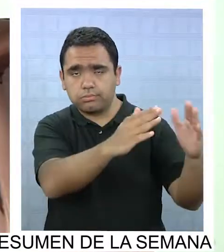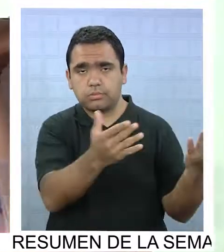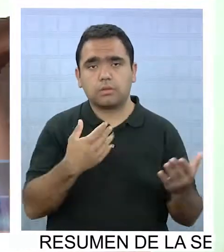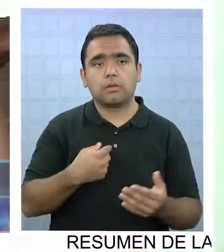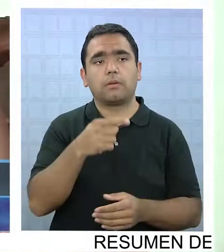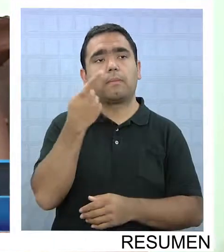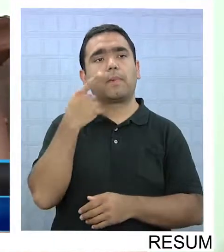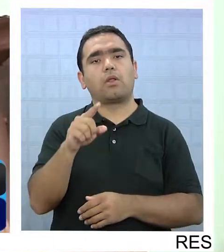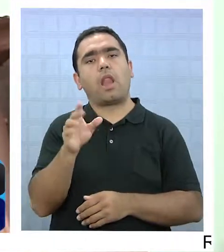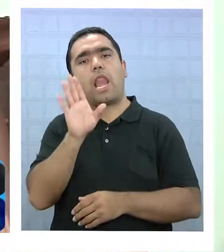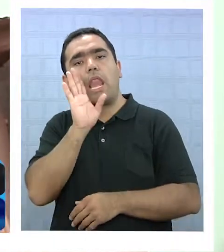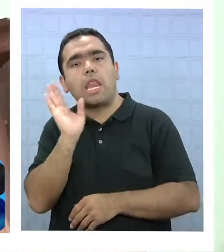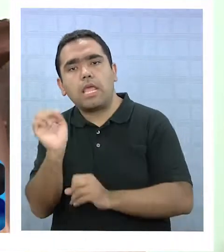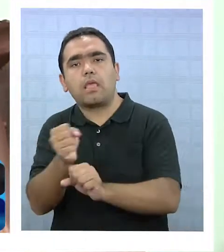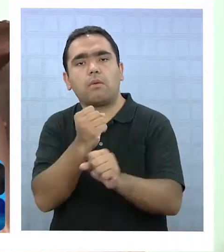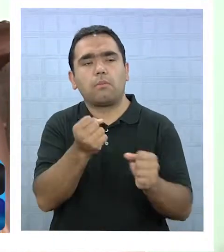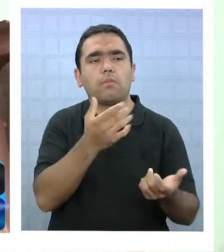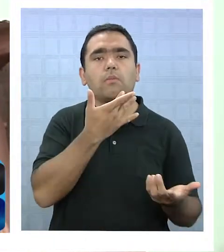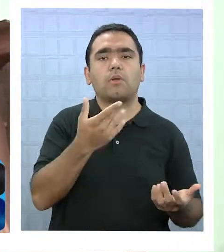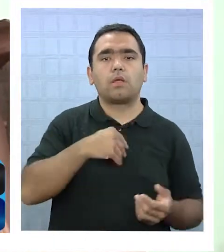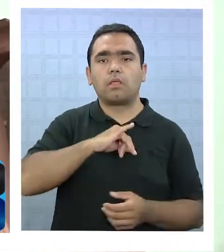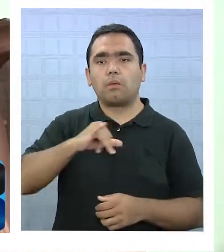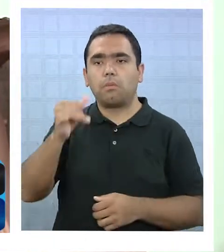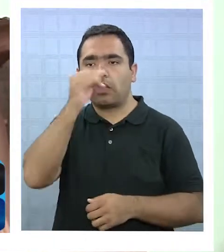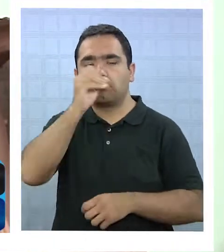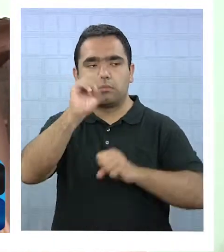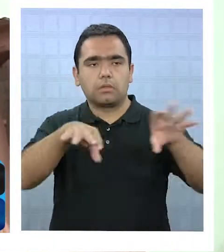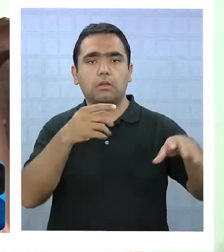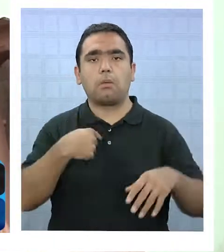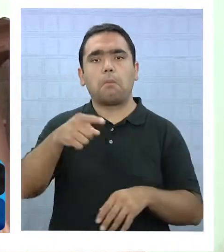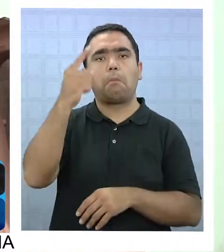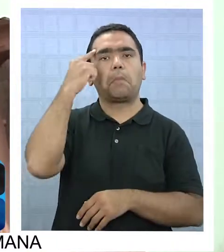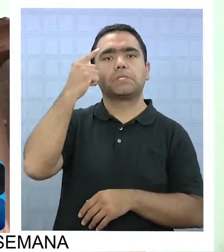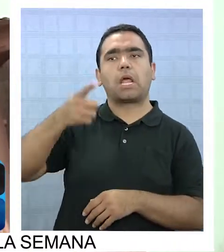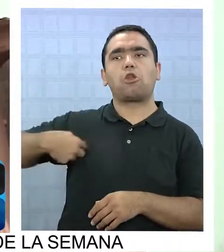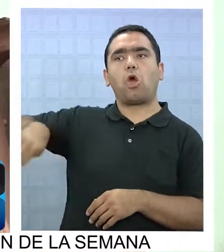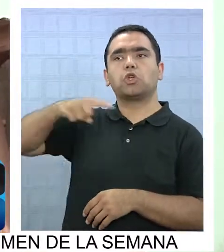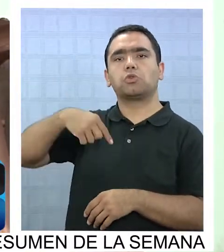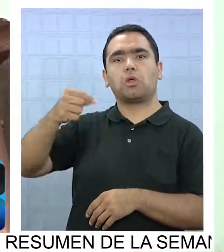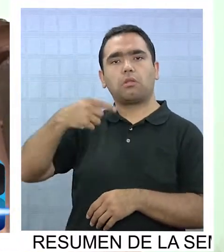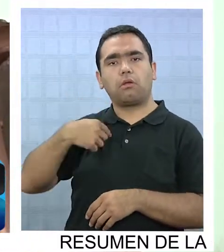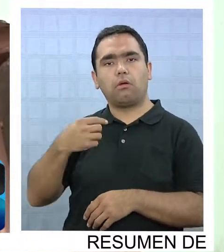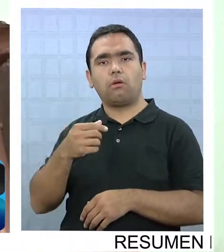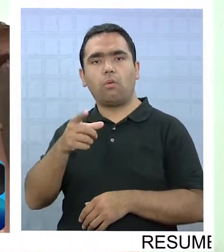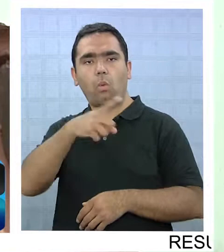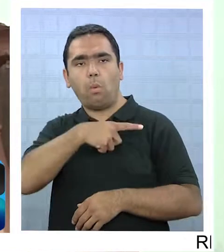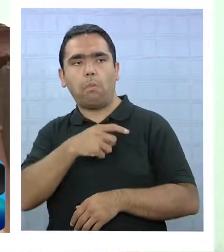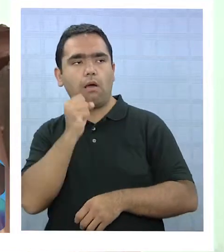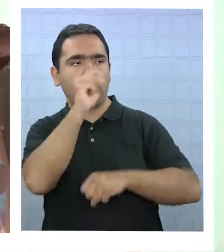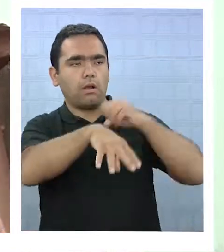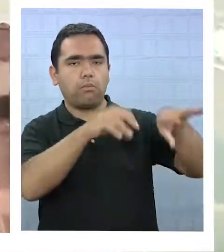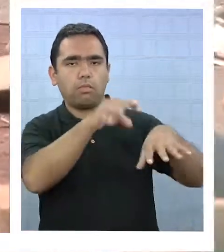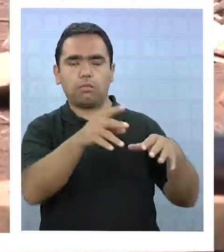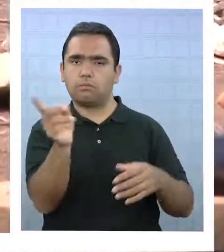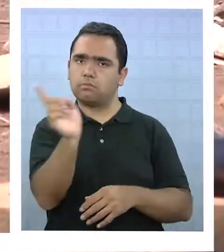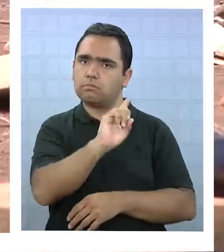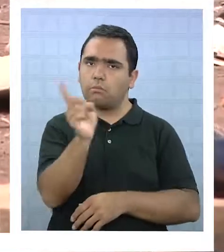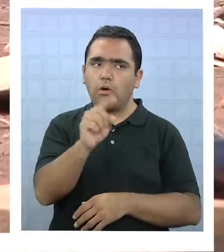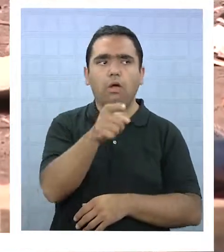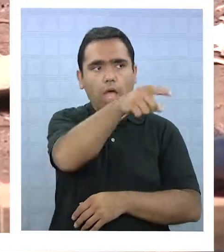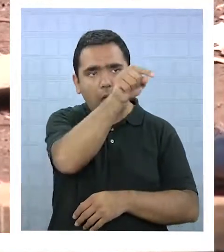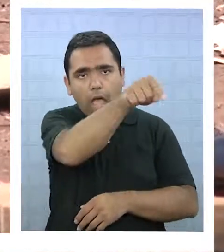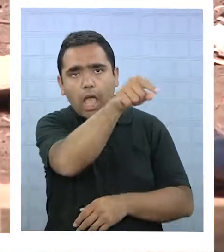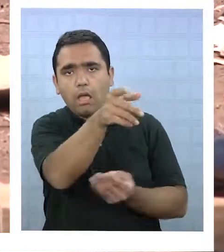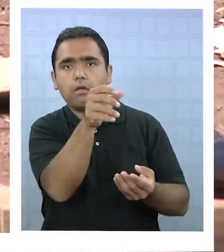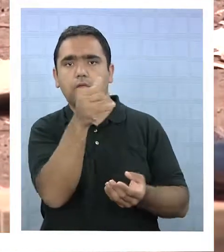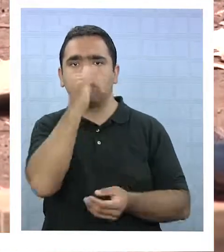de ellos, sino que limpiaran, que no dejaran el mugrerío, porque después van a pensar que somos nosotros los vecinos, y no, son ellos, ellos los